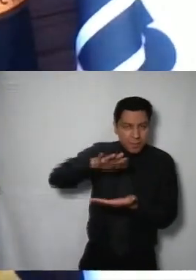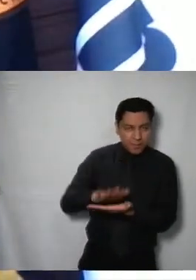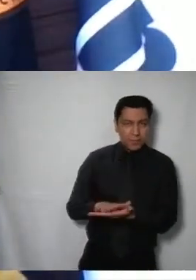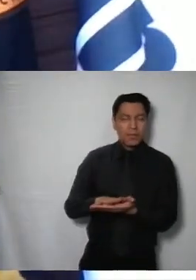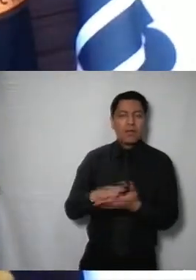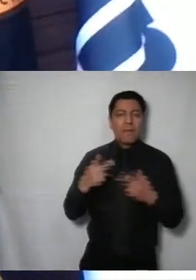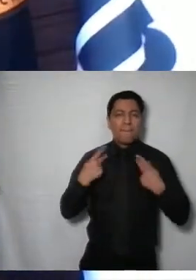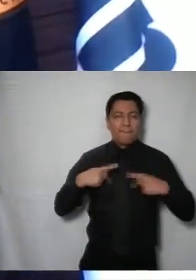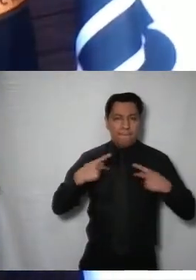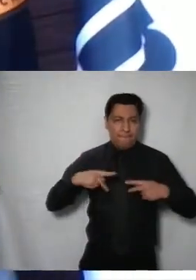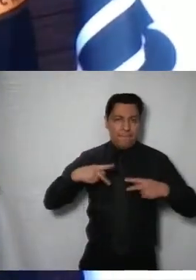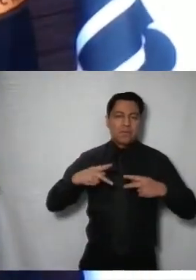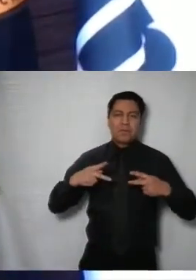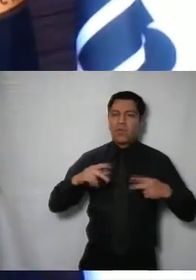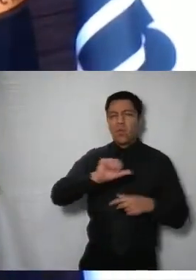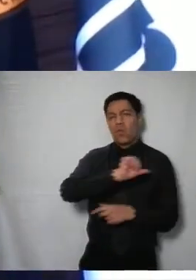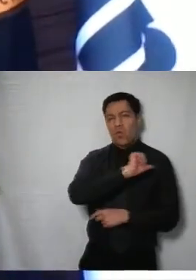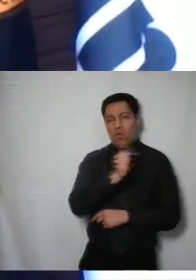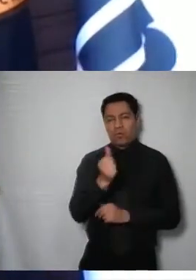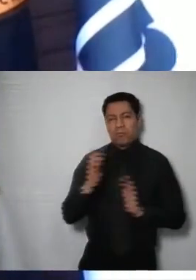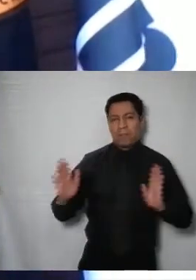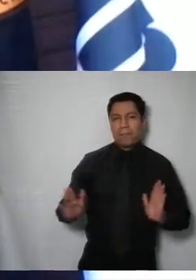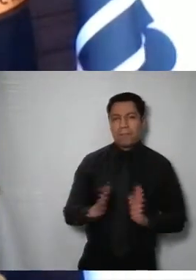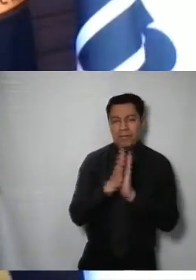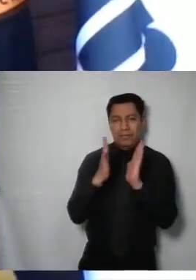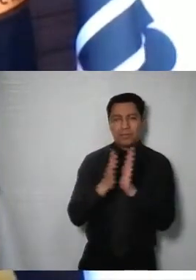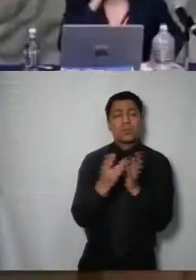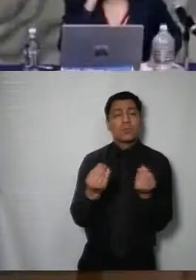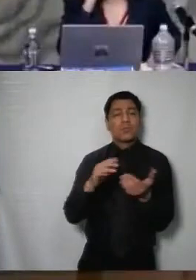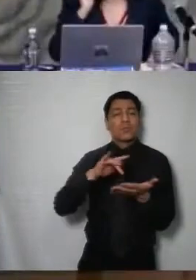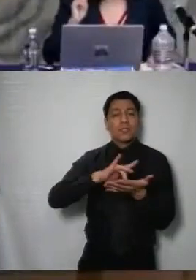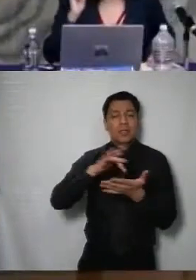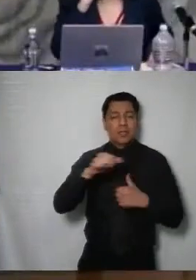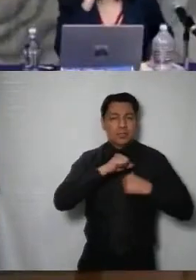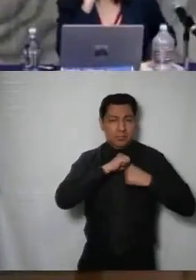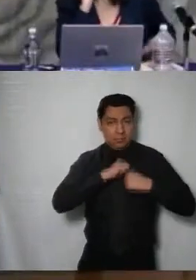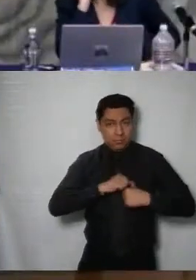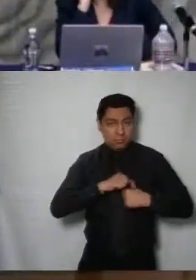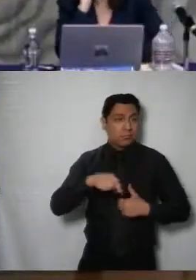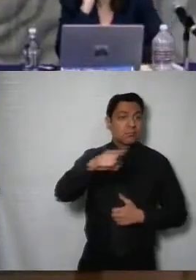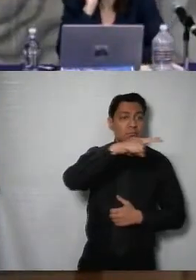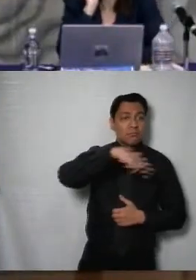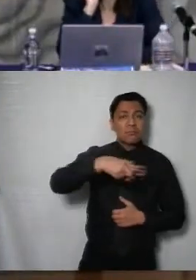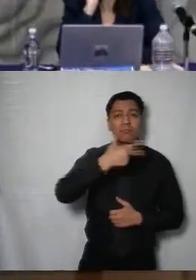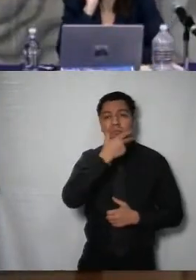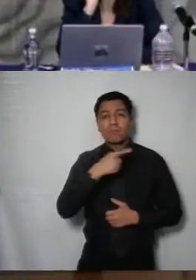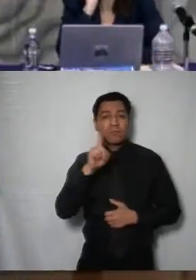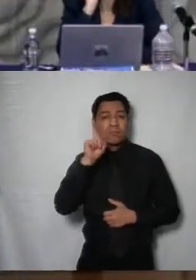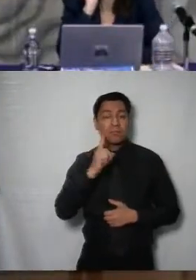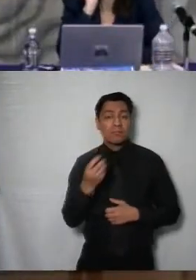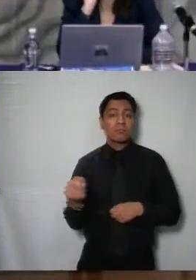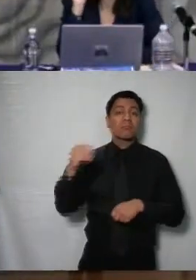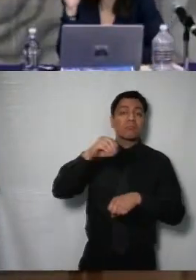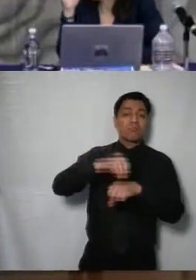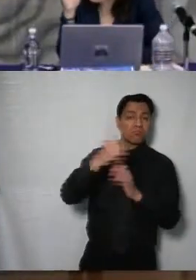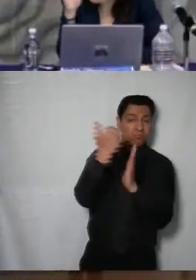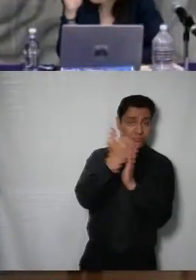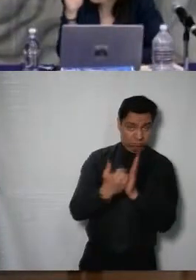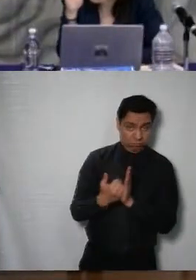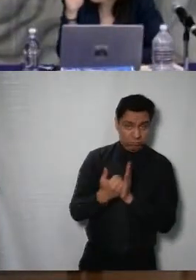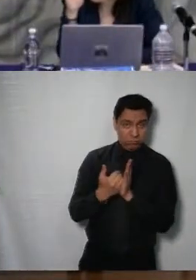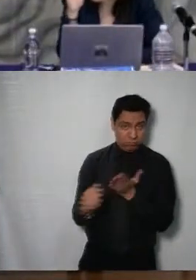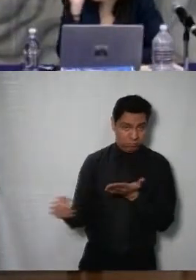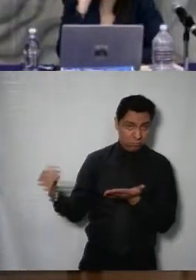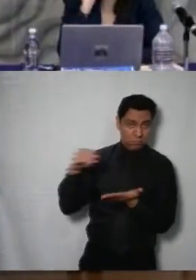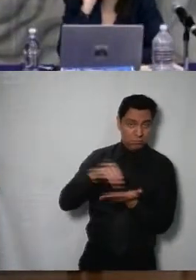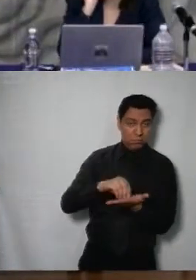Enríquez. Es cuanto comisionó presidente. Muchas gracias comisionadas y comisionados quienes se incorporan algún asunto a la orden del día, sírvanse a manifestarlo